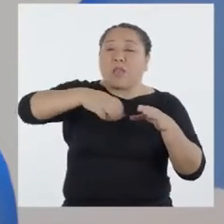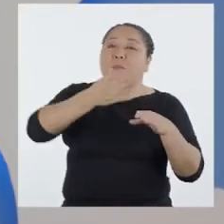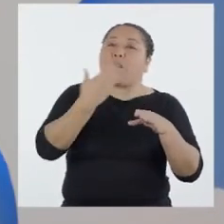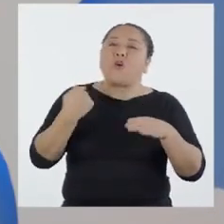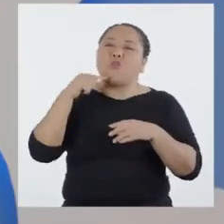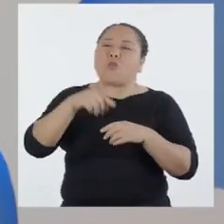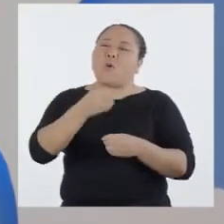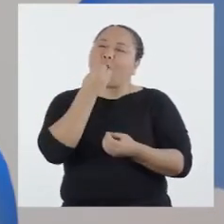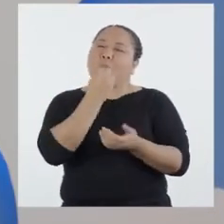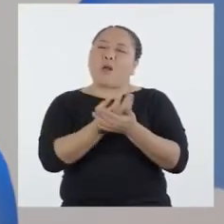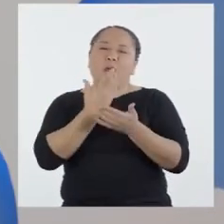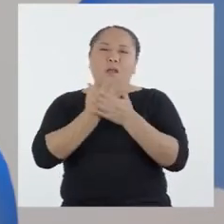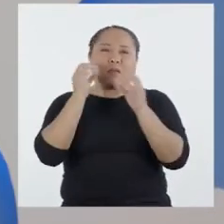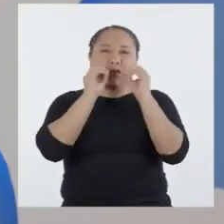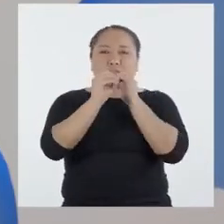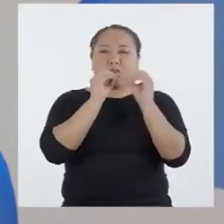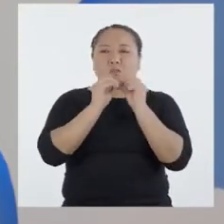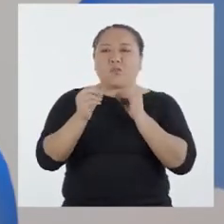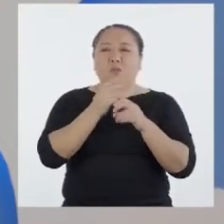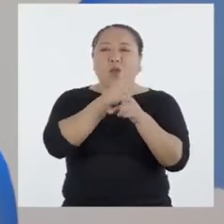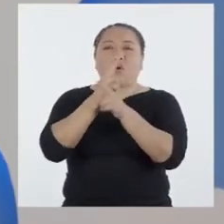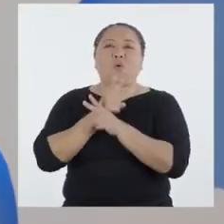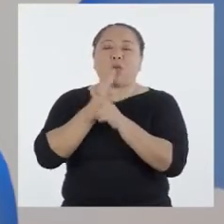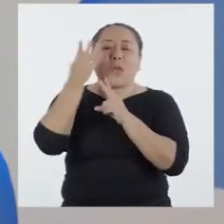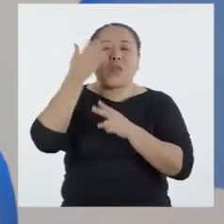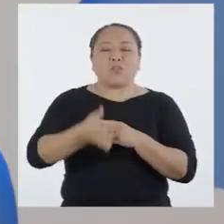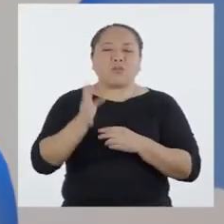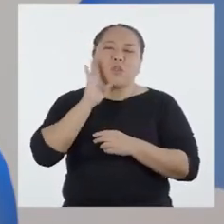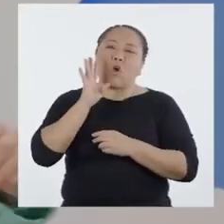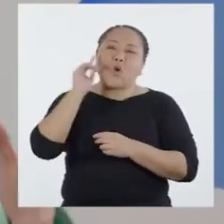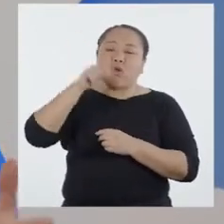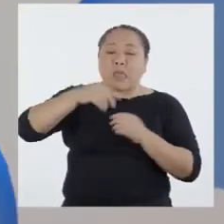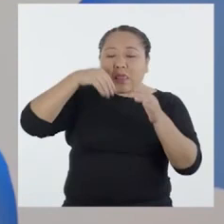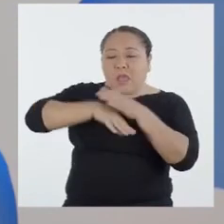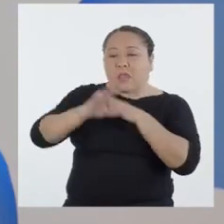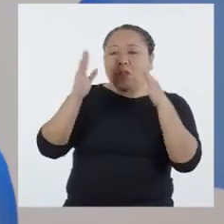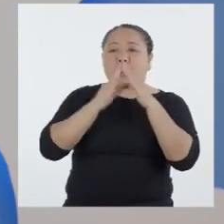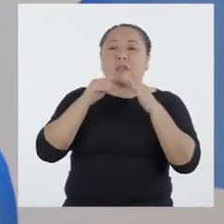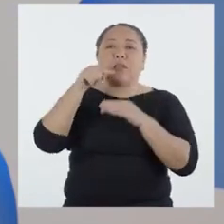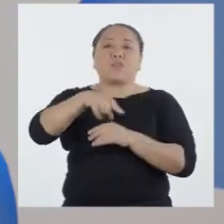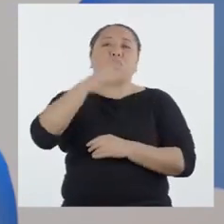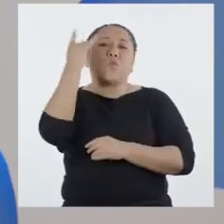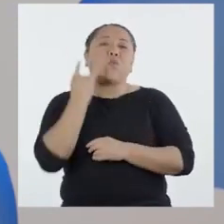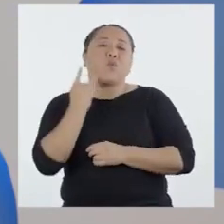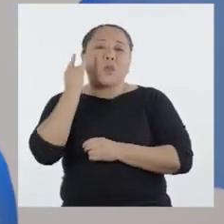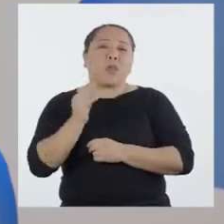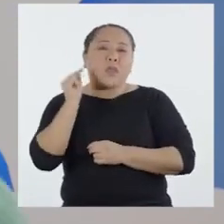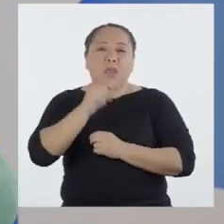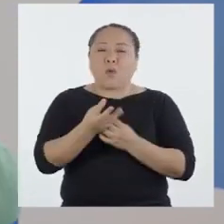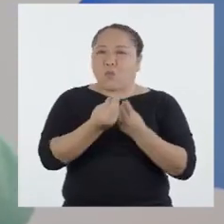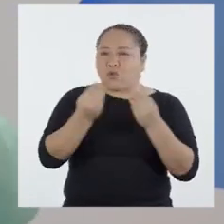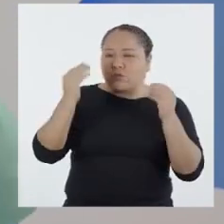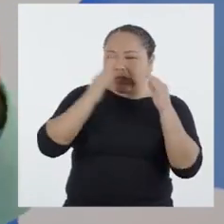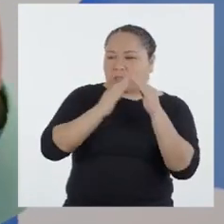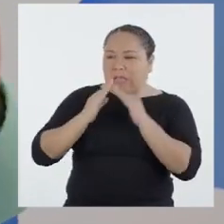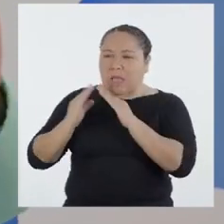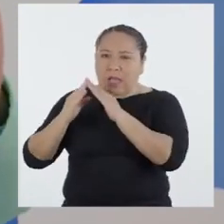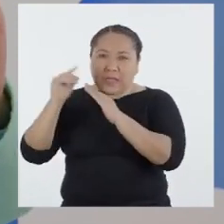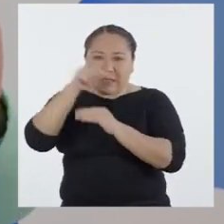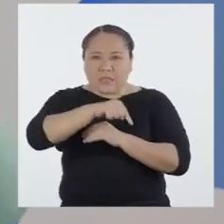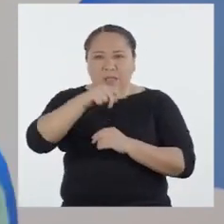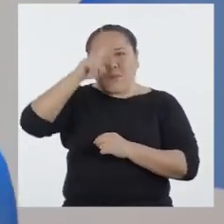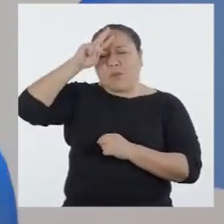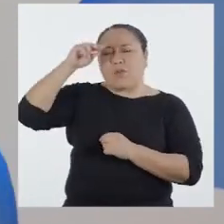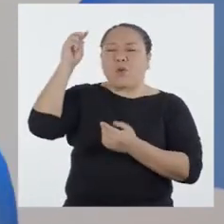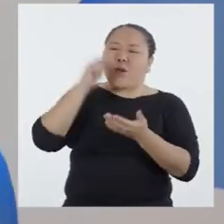mejorada es una muy buena solución para cuidarnos de la contaminación en el hogar y es urgente que la mayoría de hogares